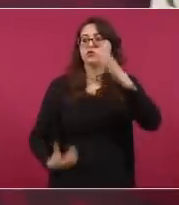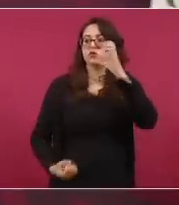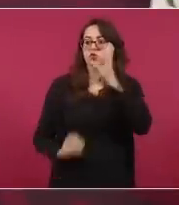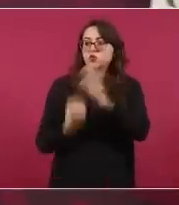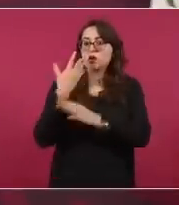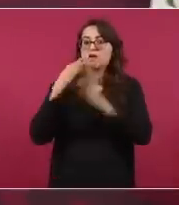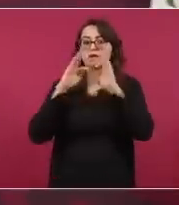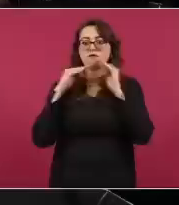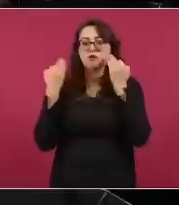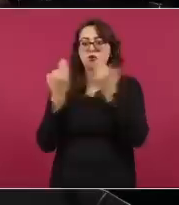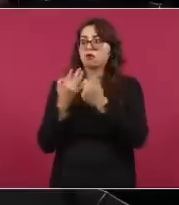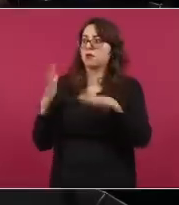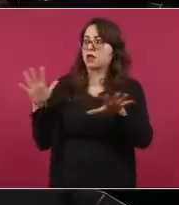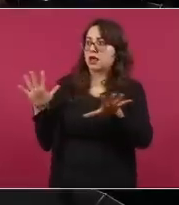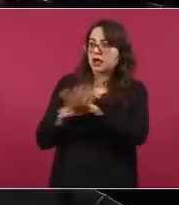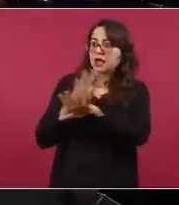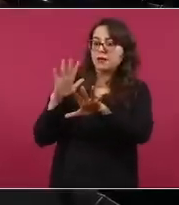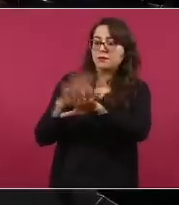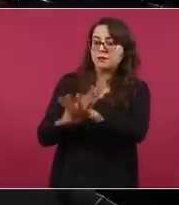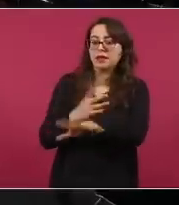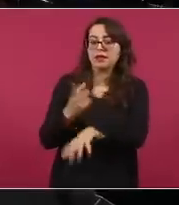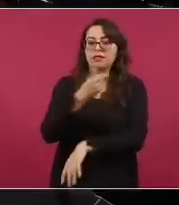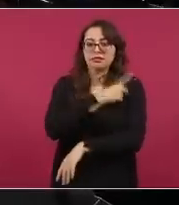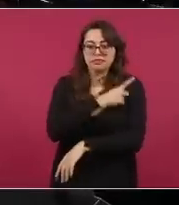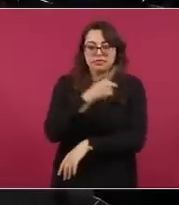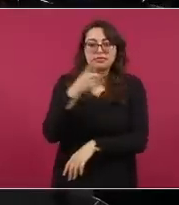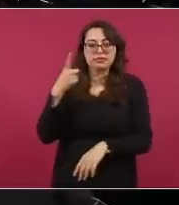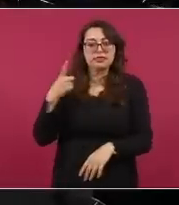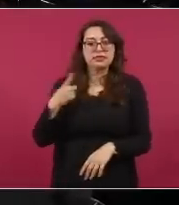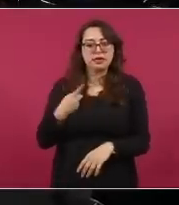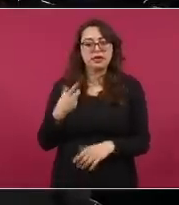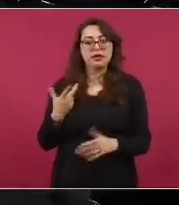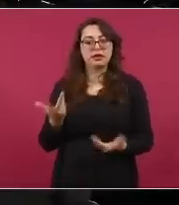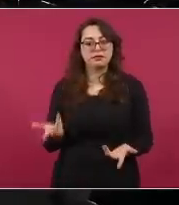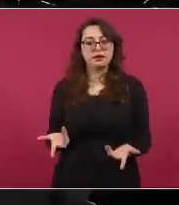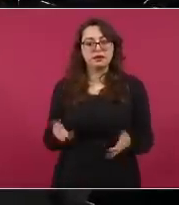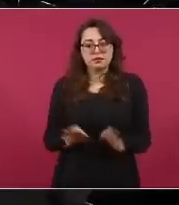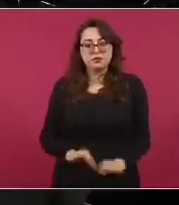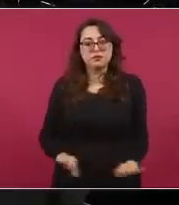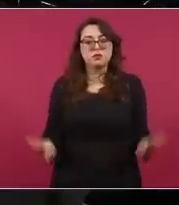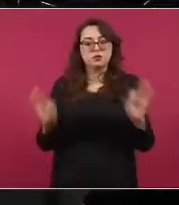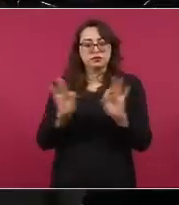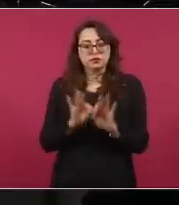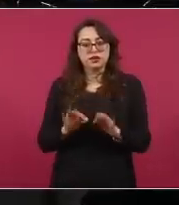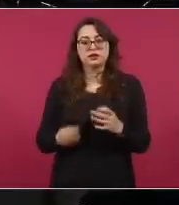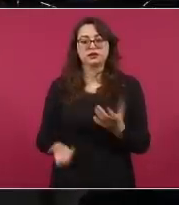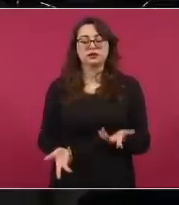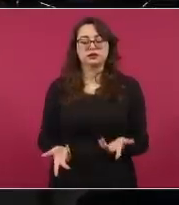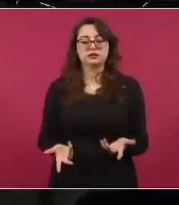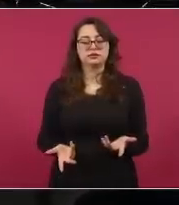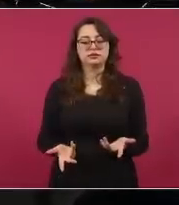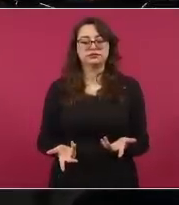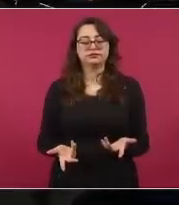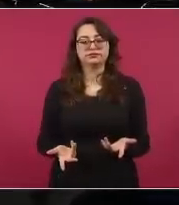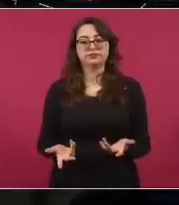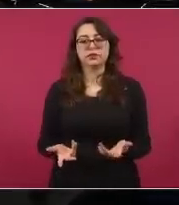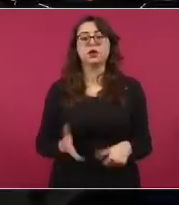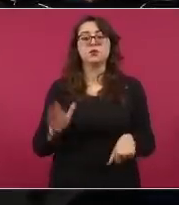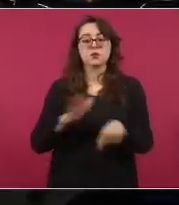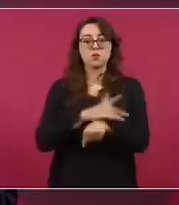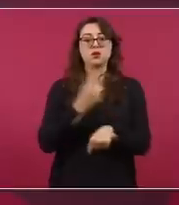Entonces, ¿cómo obedece a los intereses del antiguo régimen?